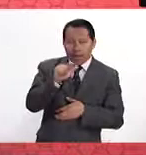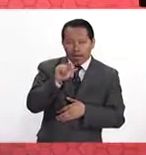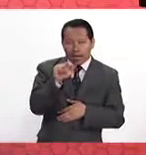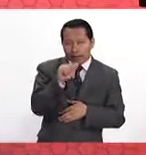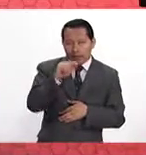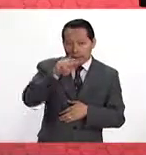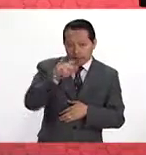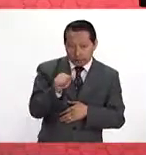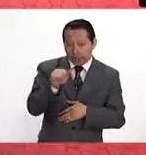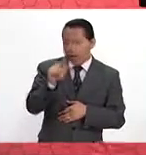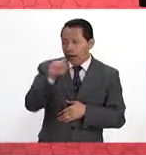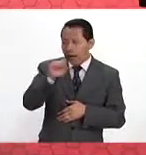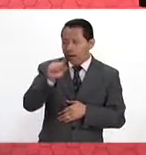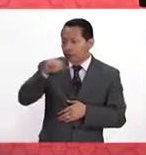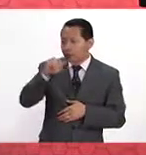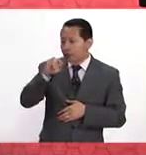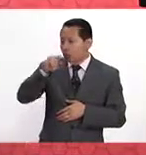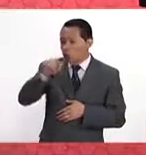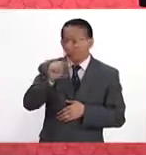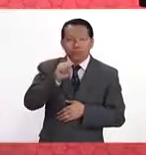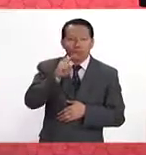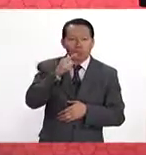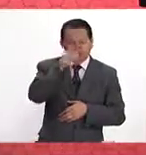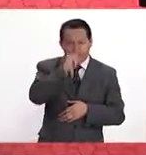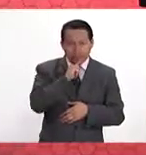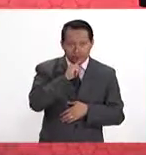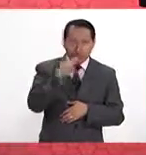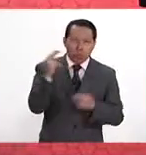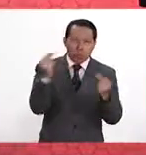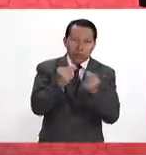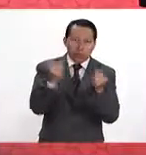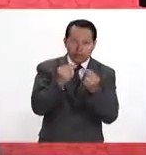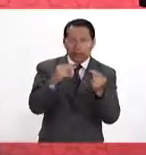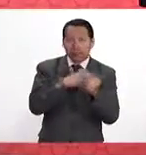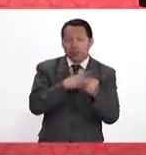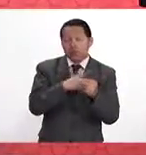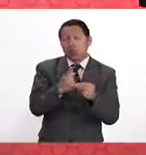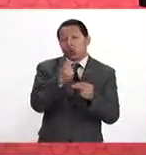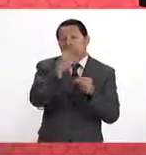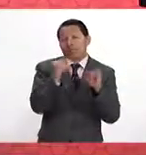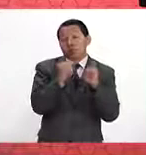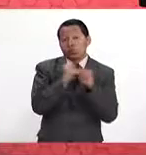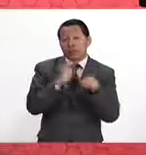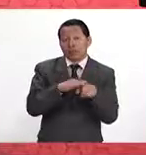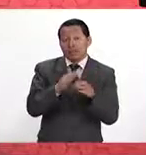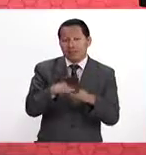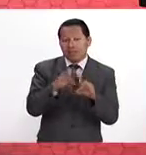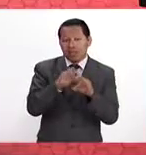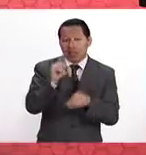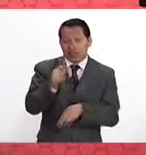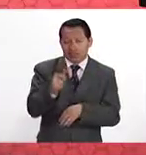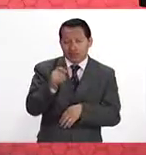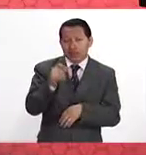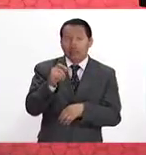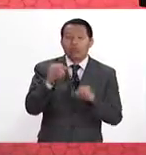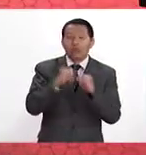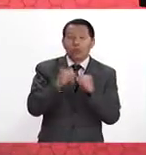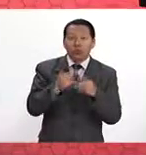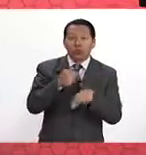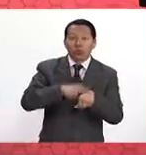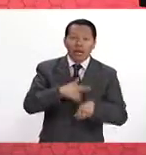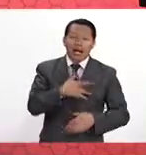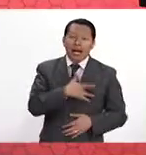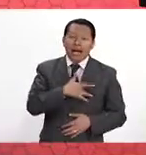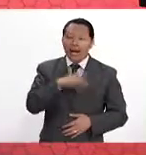Arias Mendoza, ella es subjefe de urgencias de uno de los institutos más importantes de nuestro país, el Instituto Nacional de Cardiología.